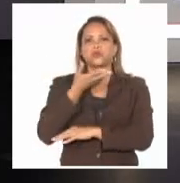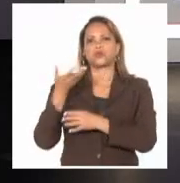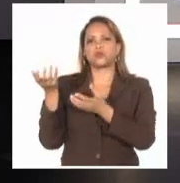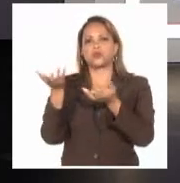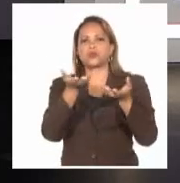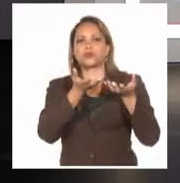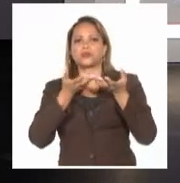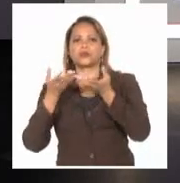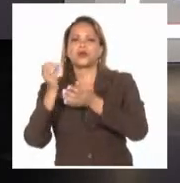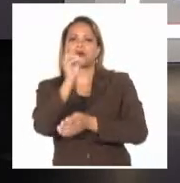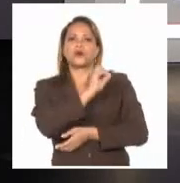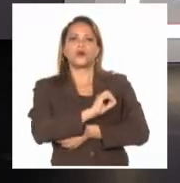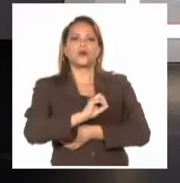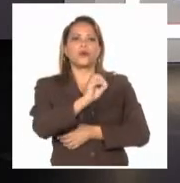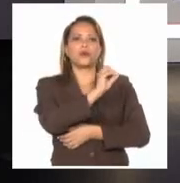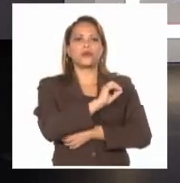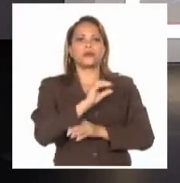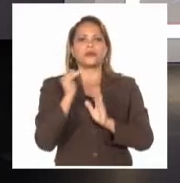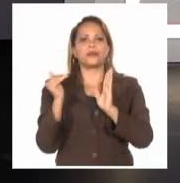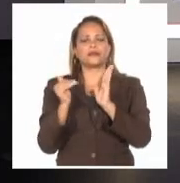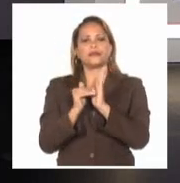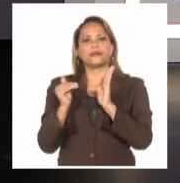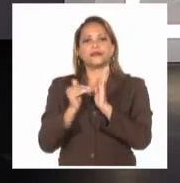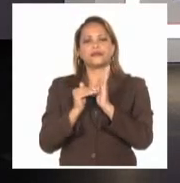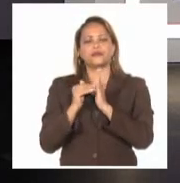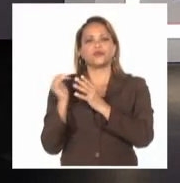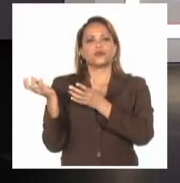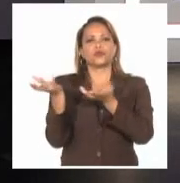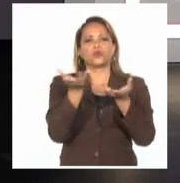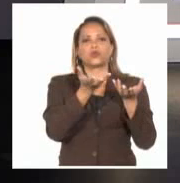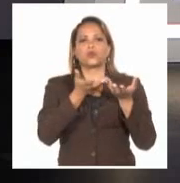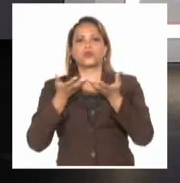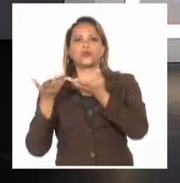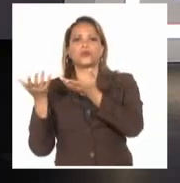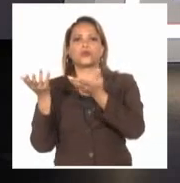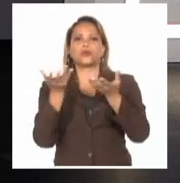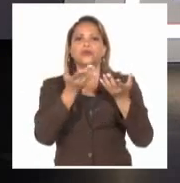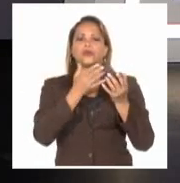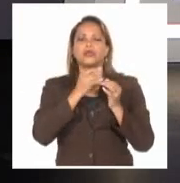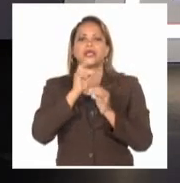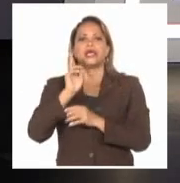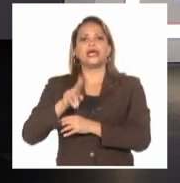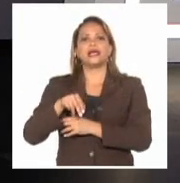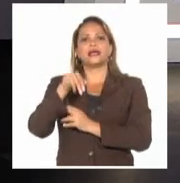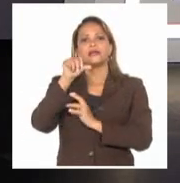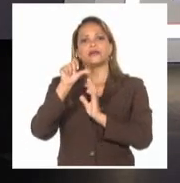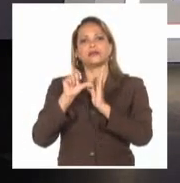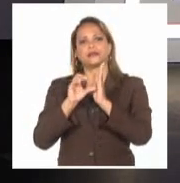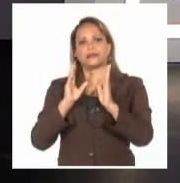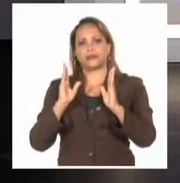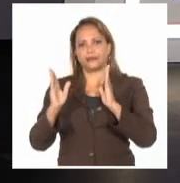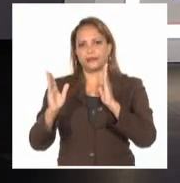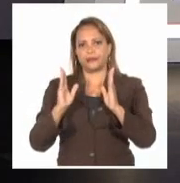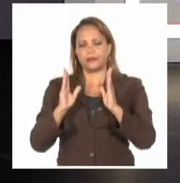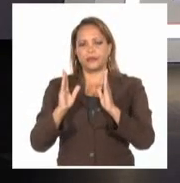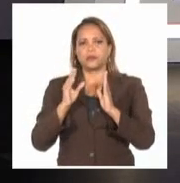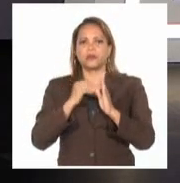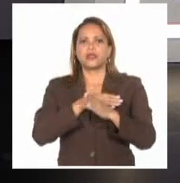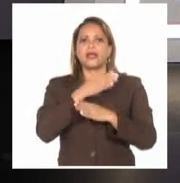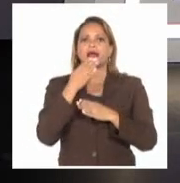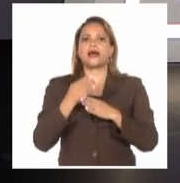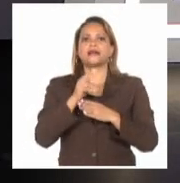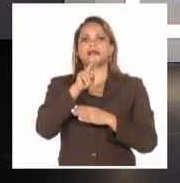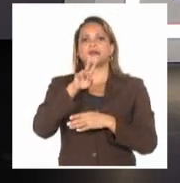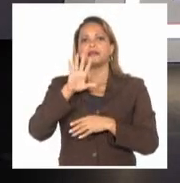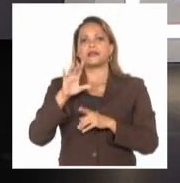oriental y en la tarde soplarán del norte en el centro del país hasta 25 kilómetros